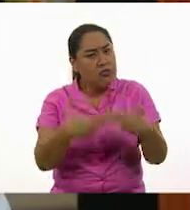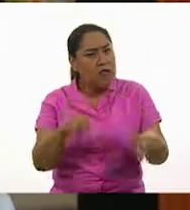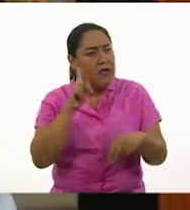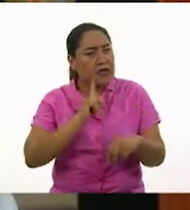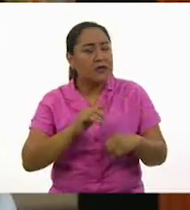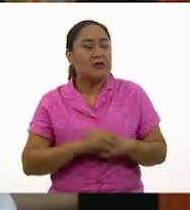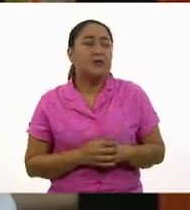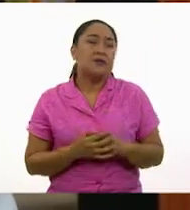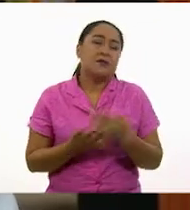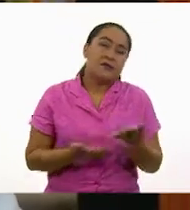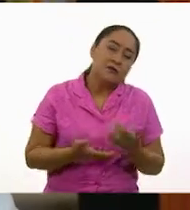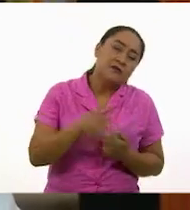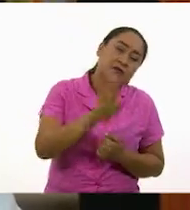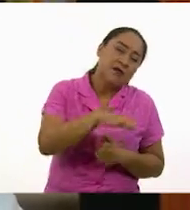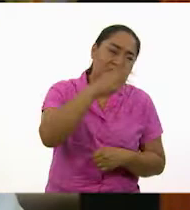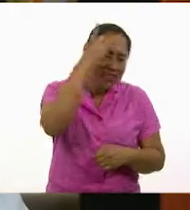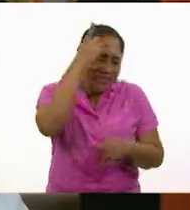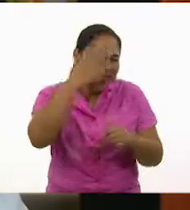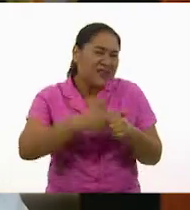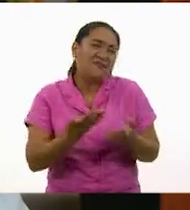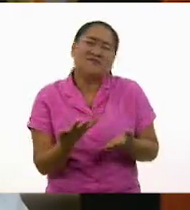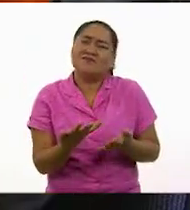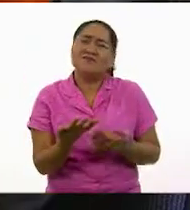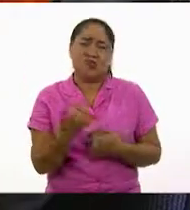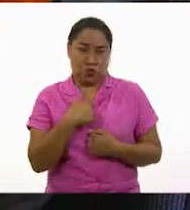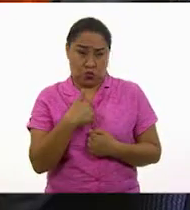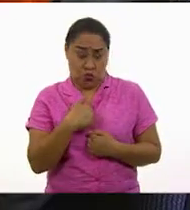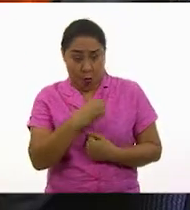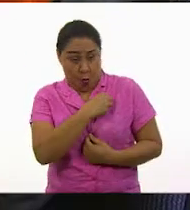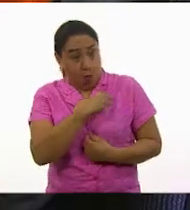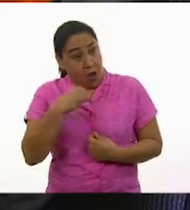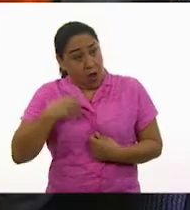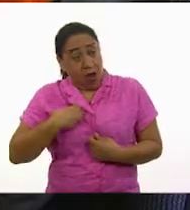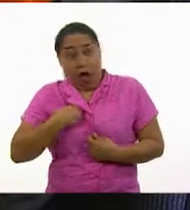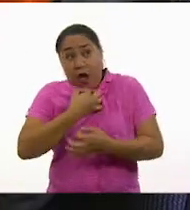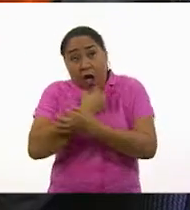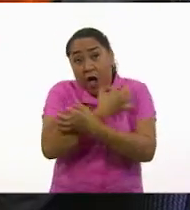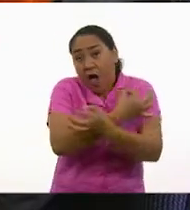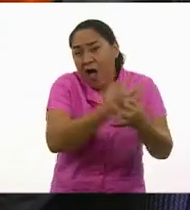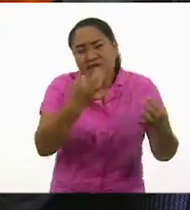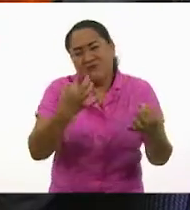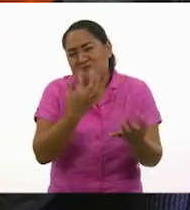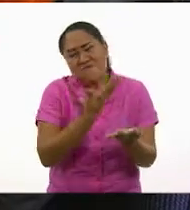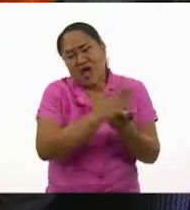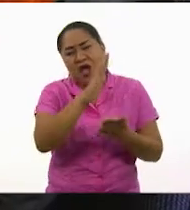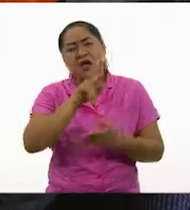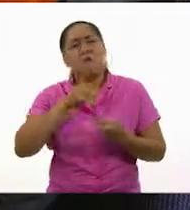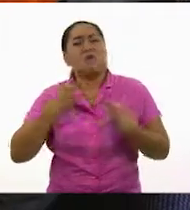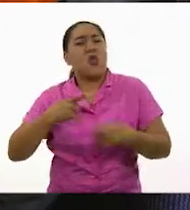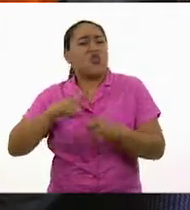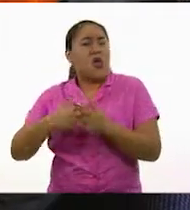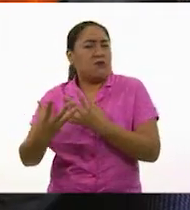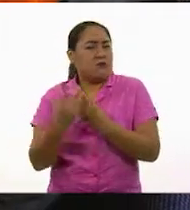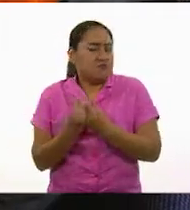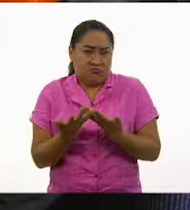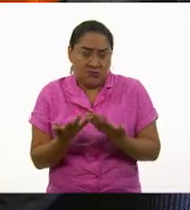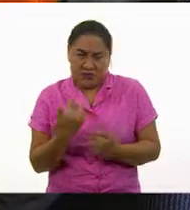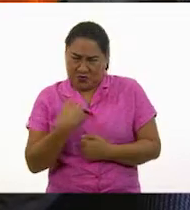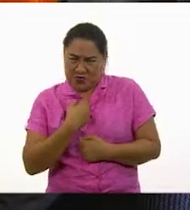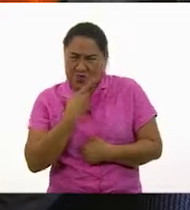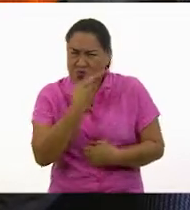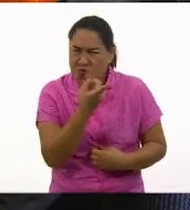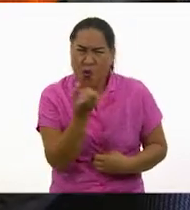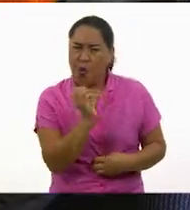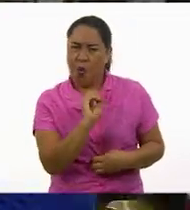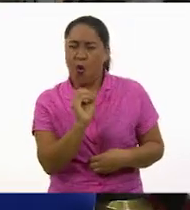Señor director, yo no tengo ninguna obligación de hacer público algo tan personal. Además, si no dije nada fue por el